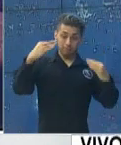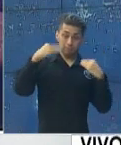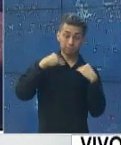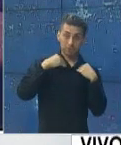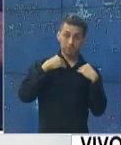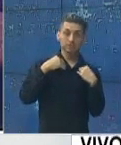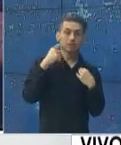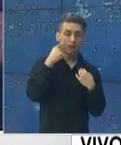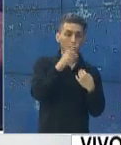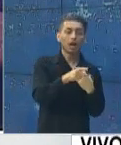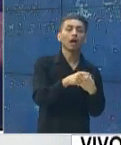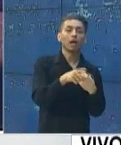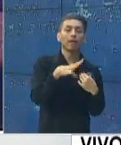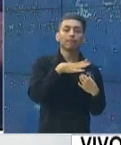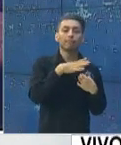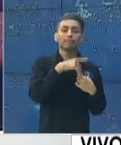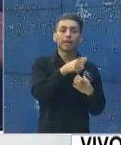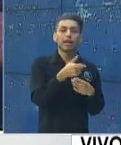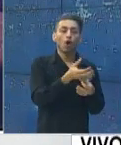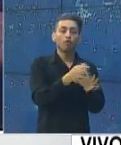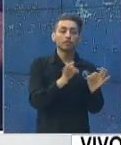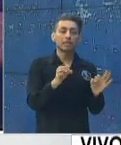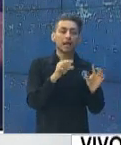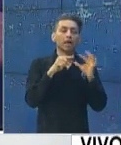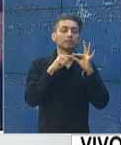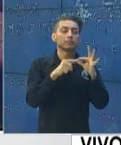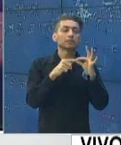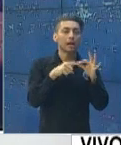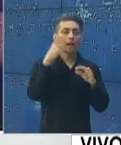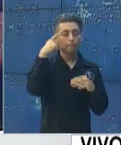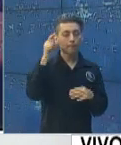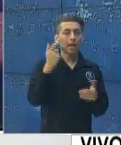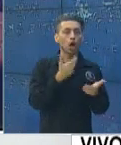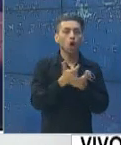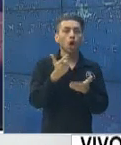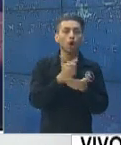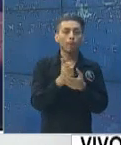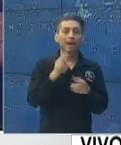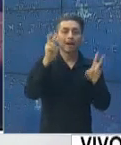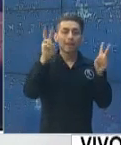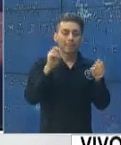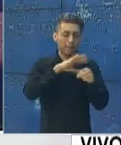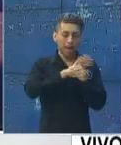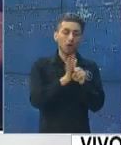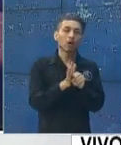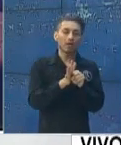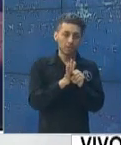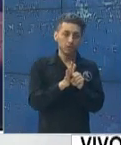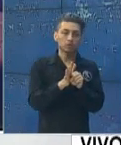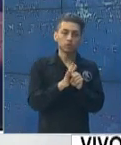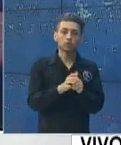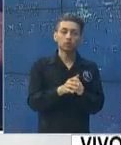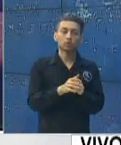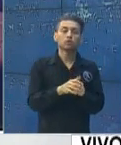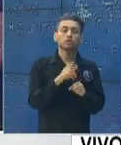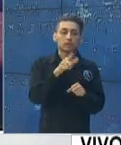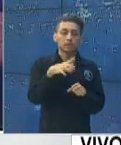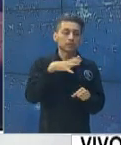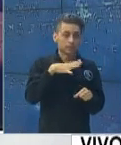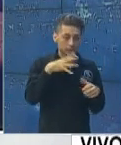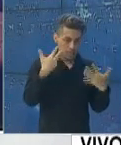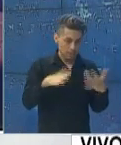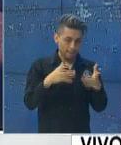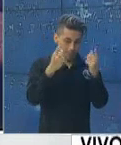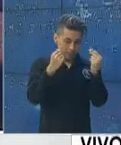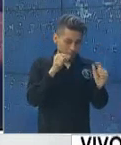estaba creada una oficina especial para las compras de COVID con el presupuesto específico para